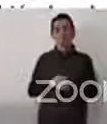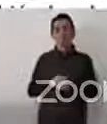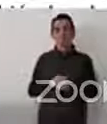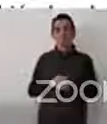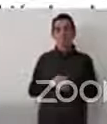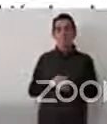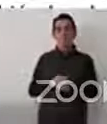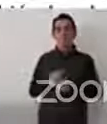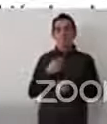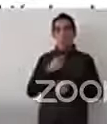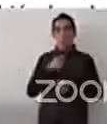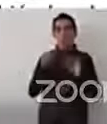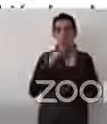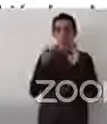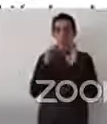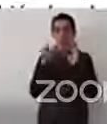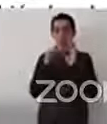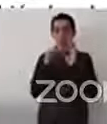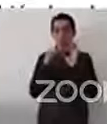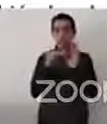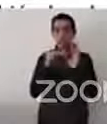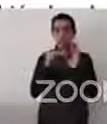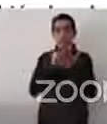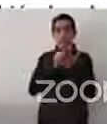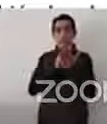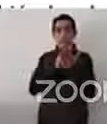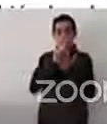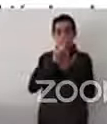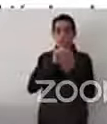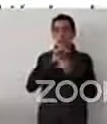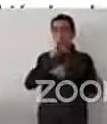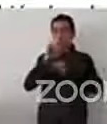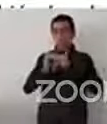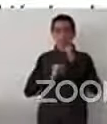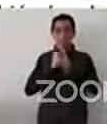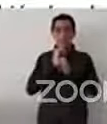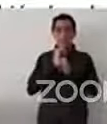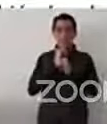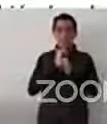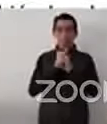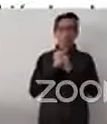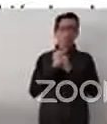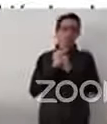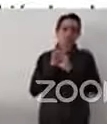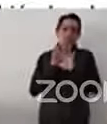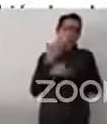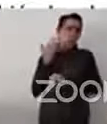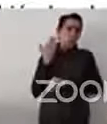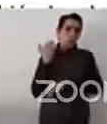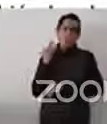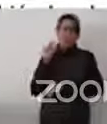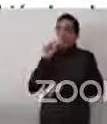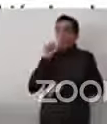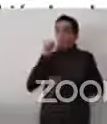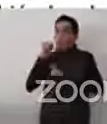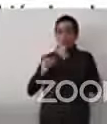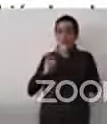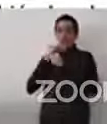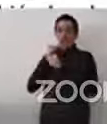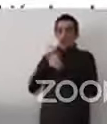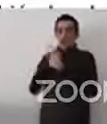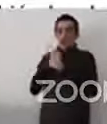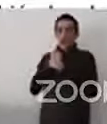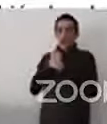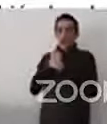el derecho internacional apenas hace 20 años reconoció los